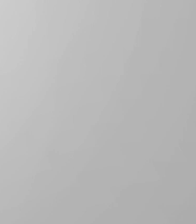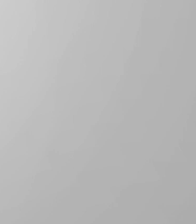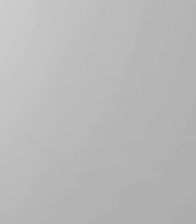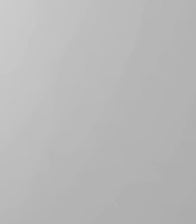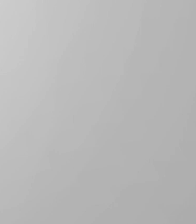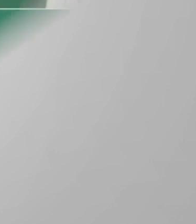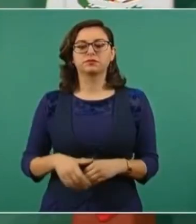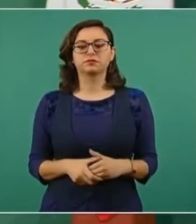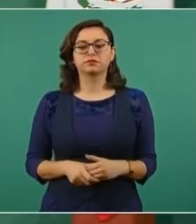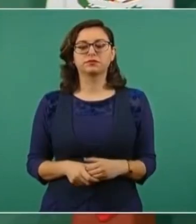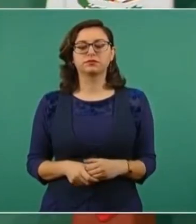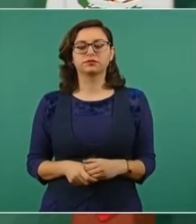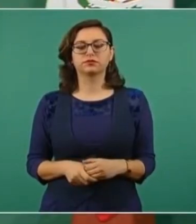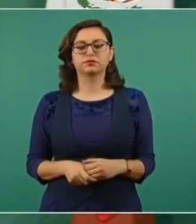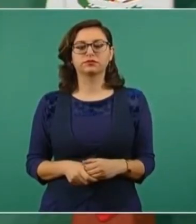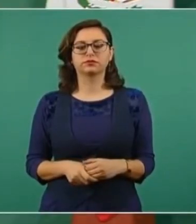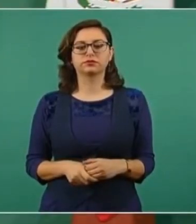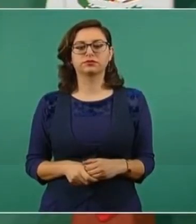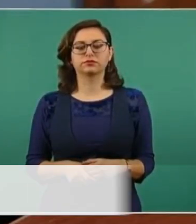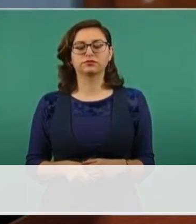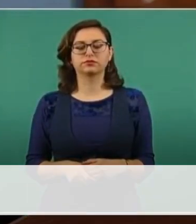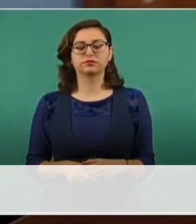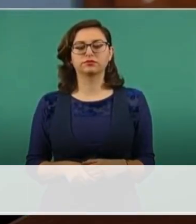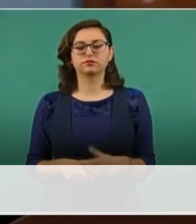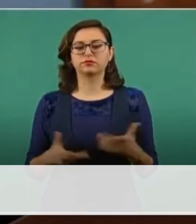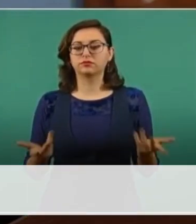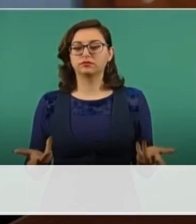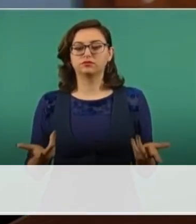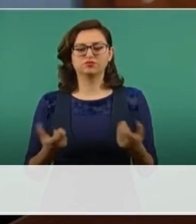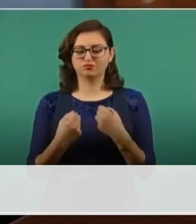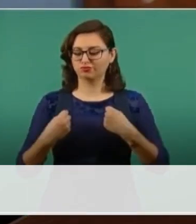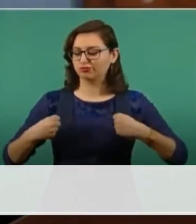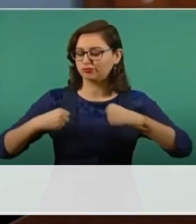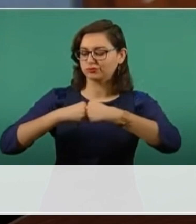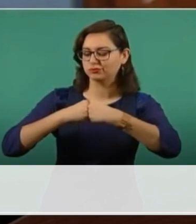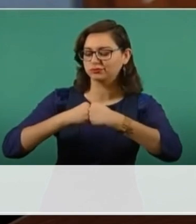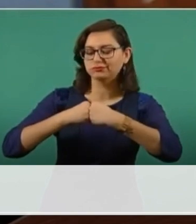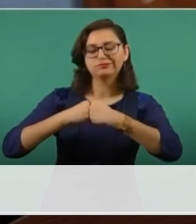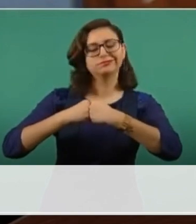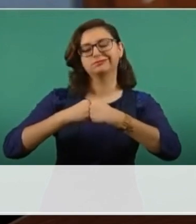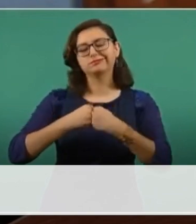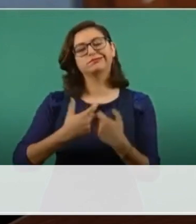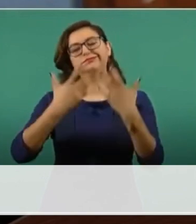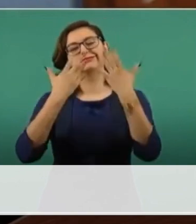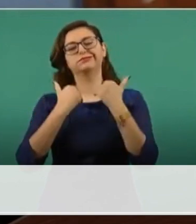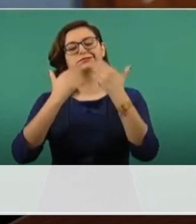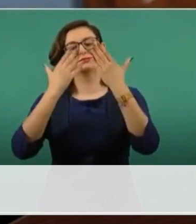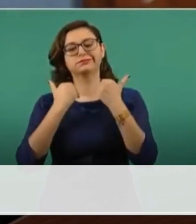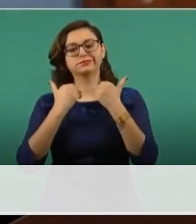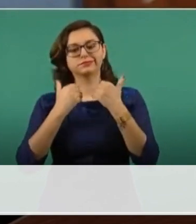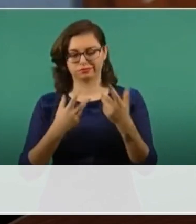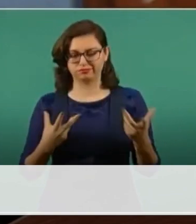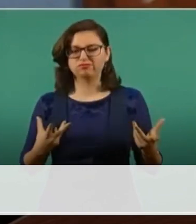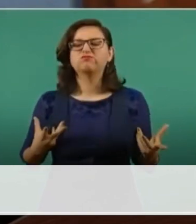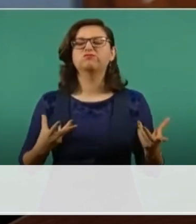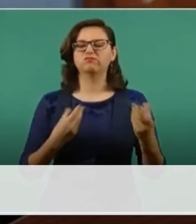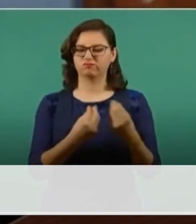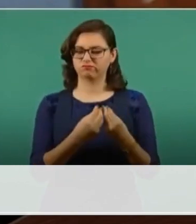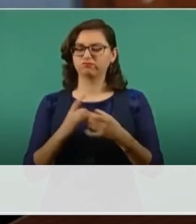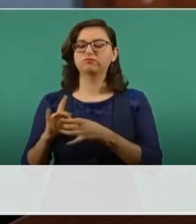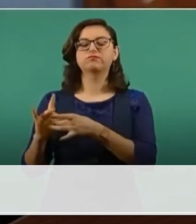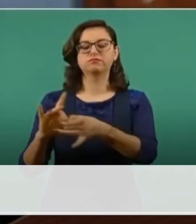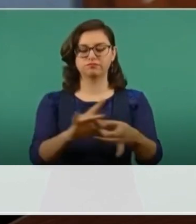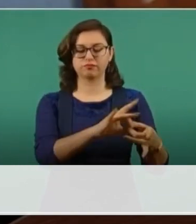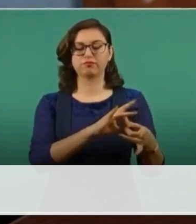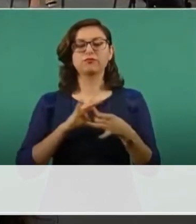No hay fronteras, estamos juntos, yo